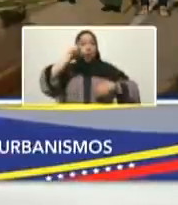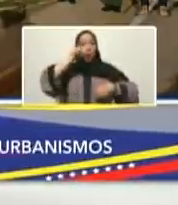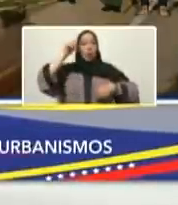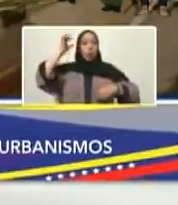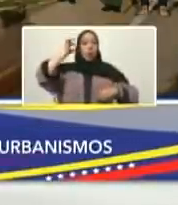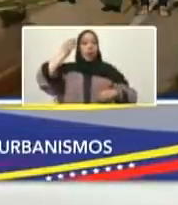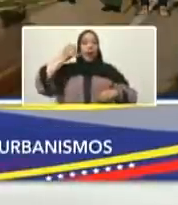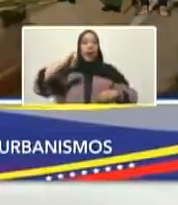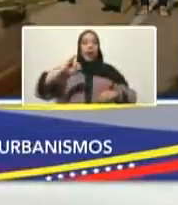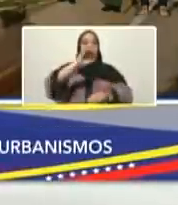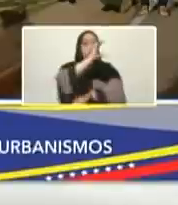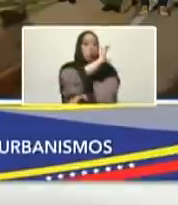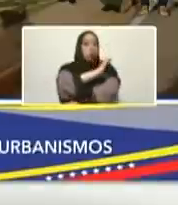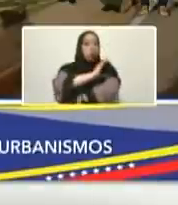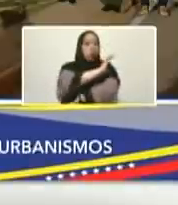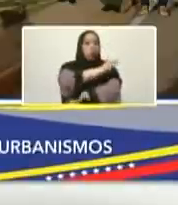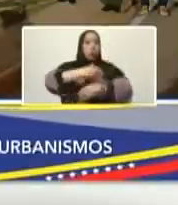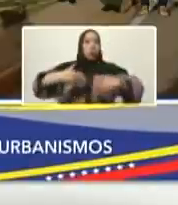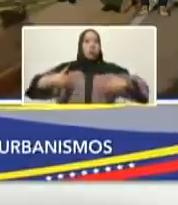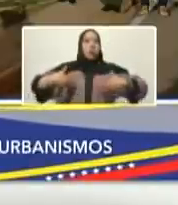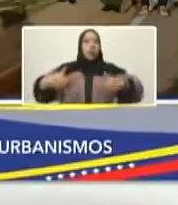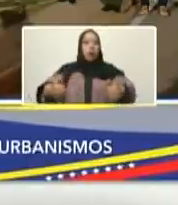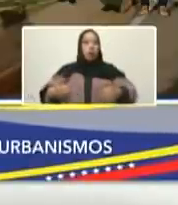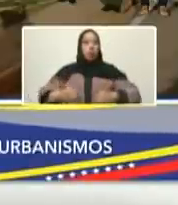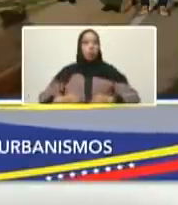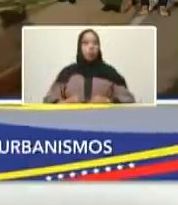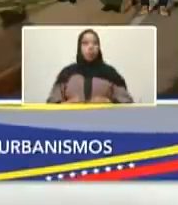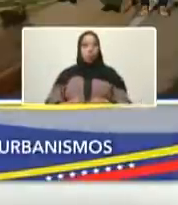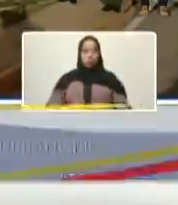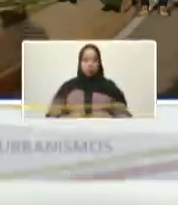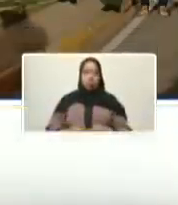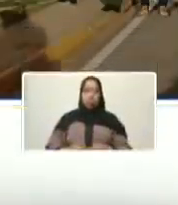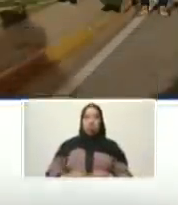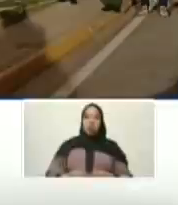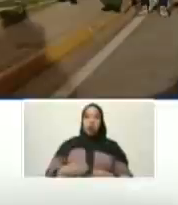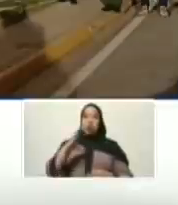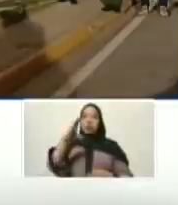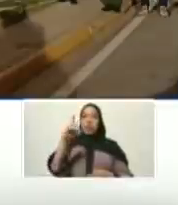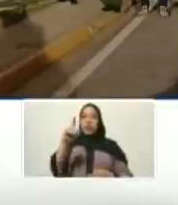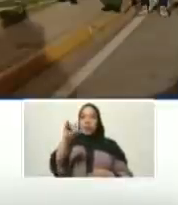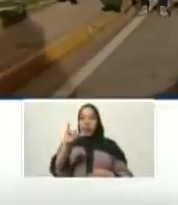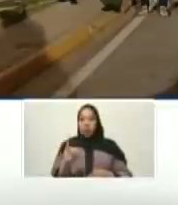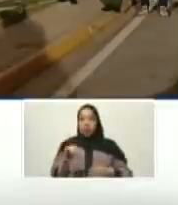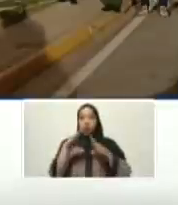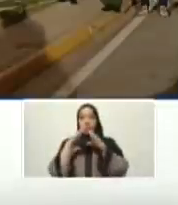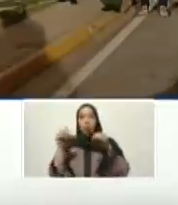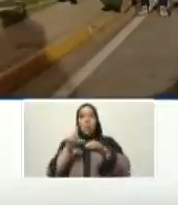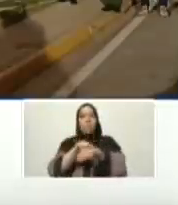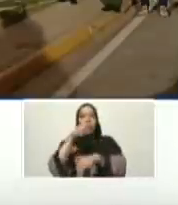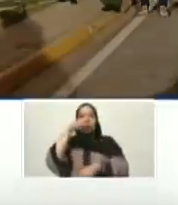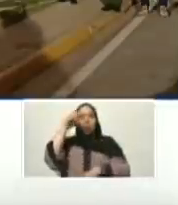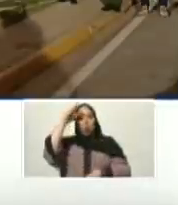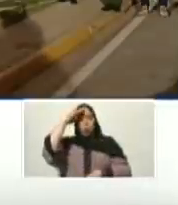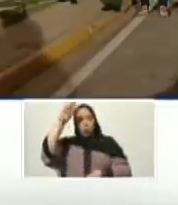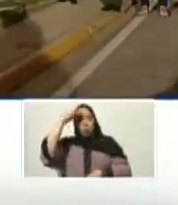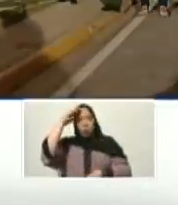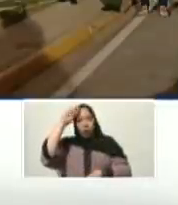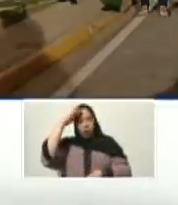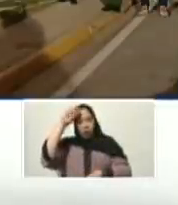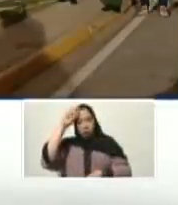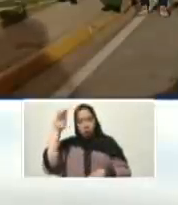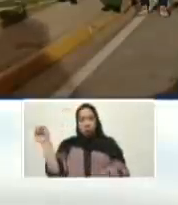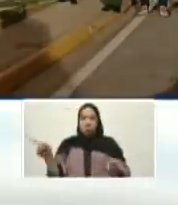ambulatorio tengan su CDI se trata de que todos los jóvenes de allí tengan su organización social su